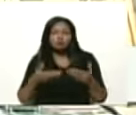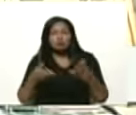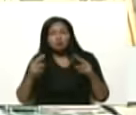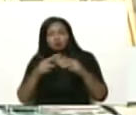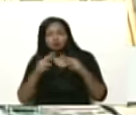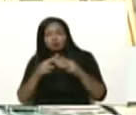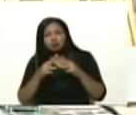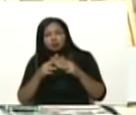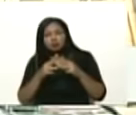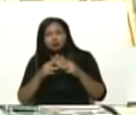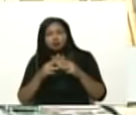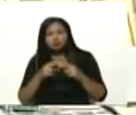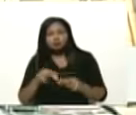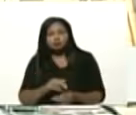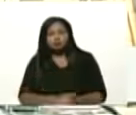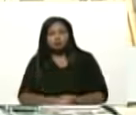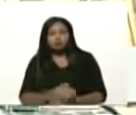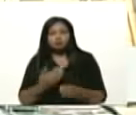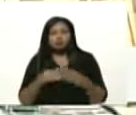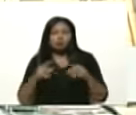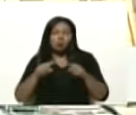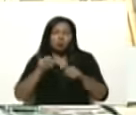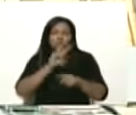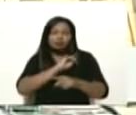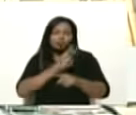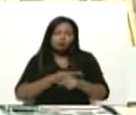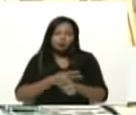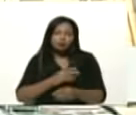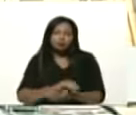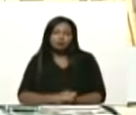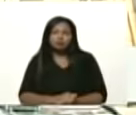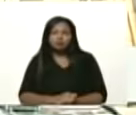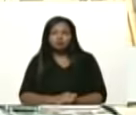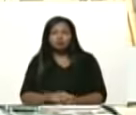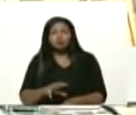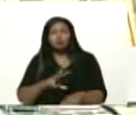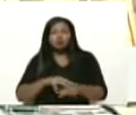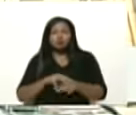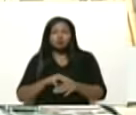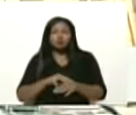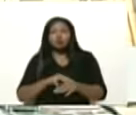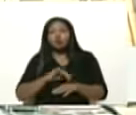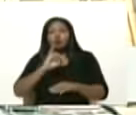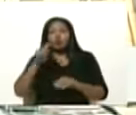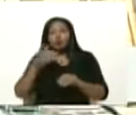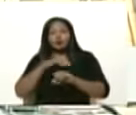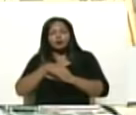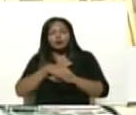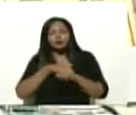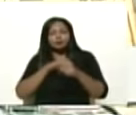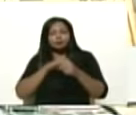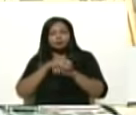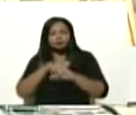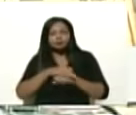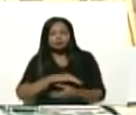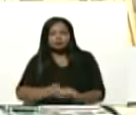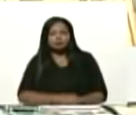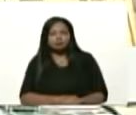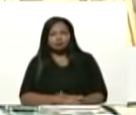por el enviado plenipotenciario doctor Jorge Rodríguez Gómez.